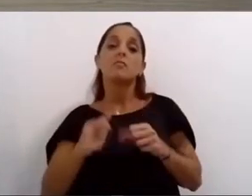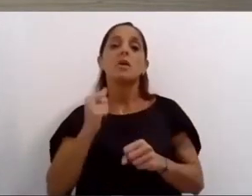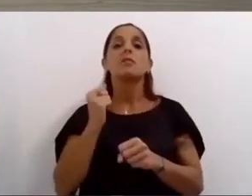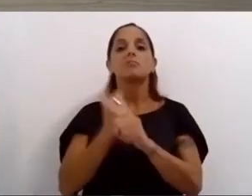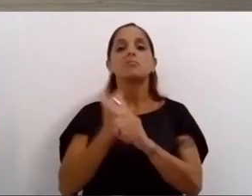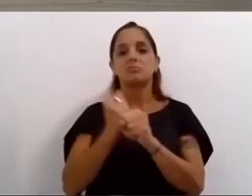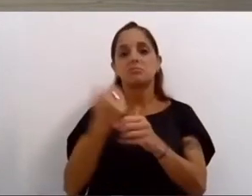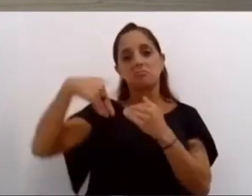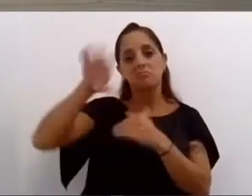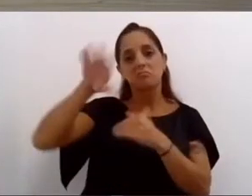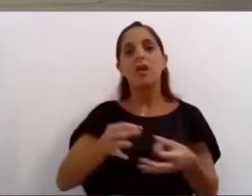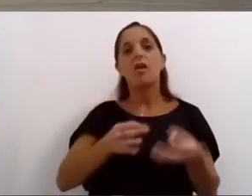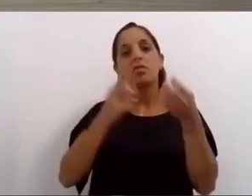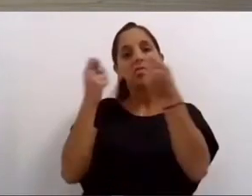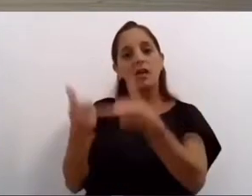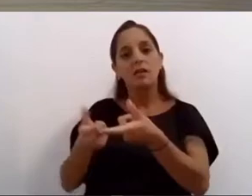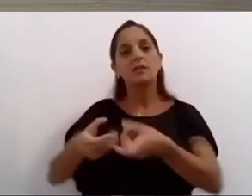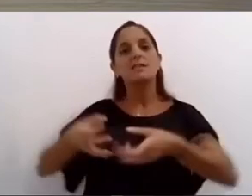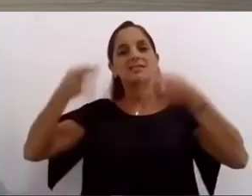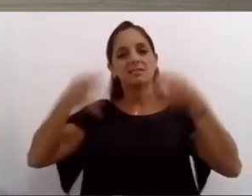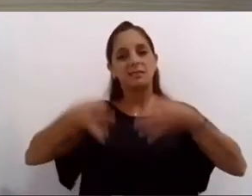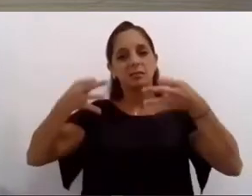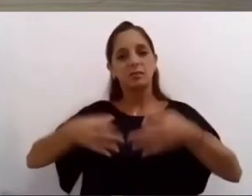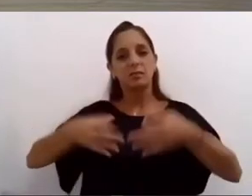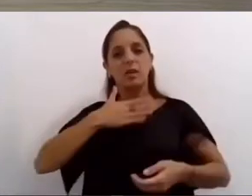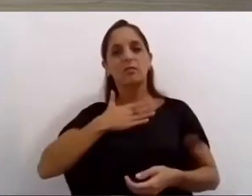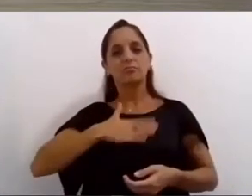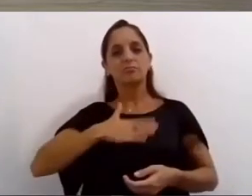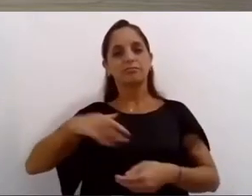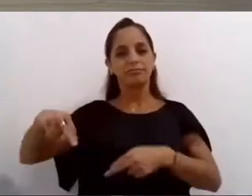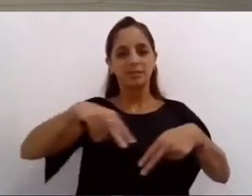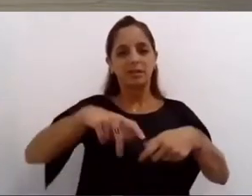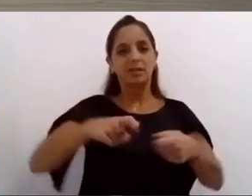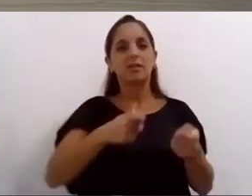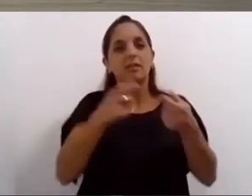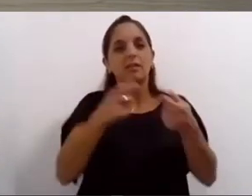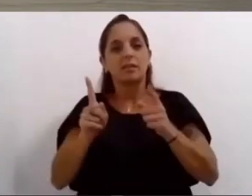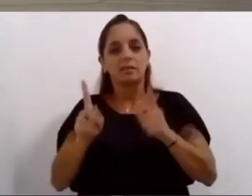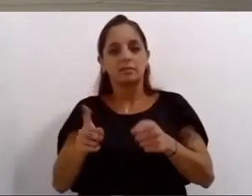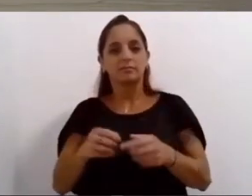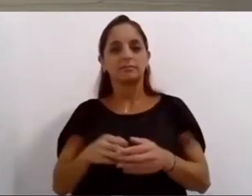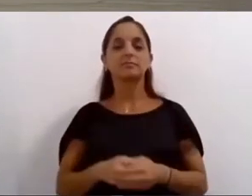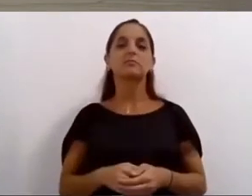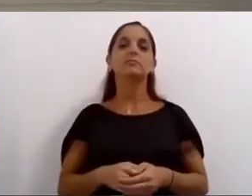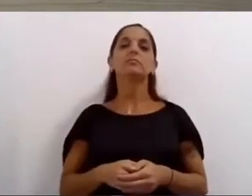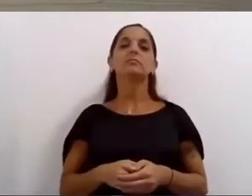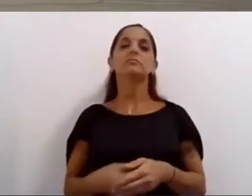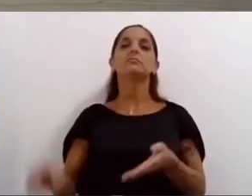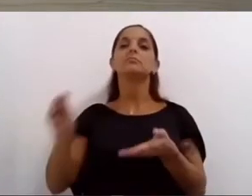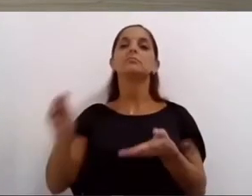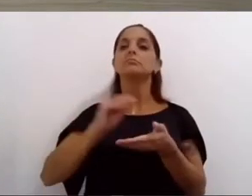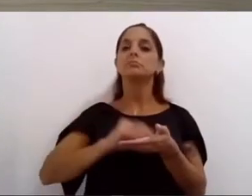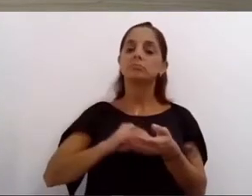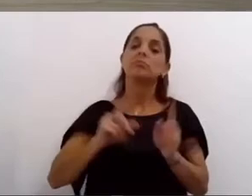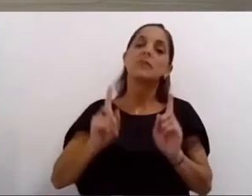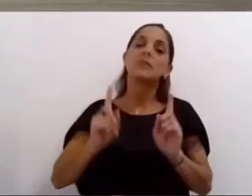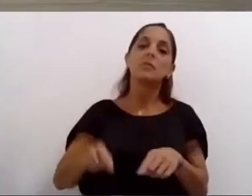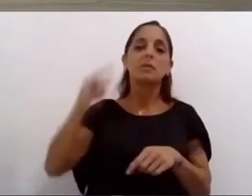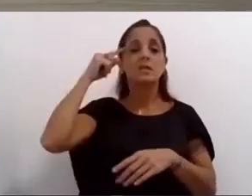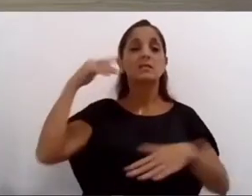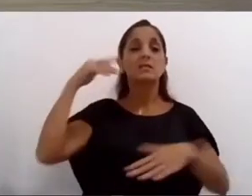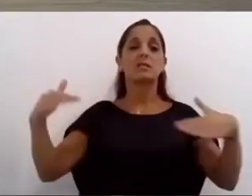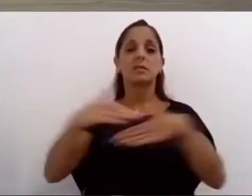y más seguridad queremos además proponer la extensión de la peatonal San Martín hasta la calle San